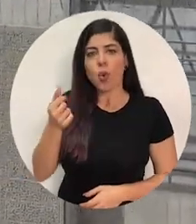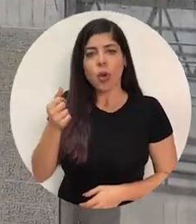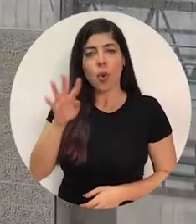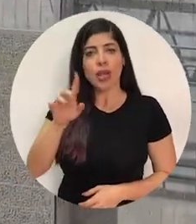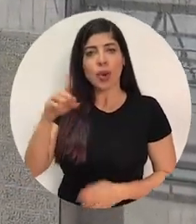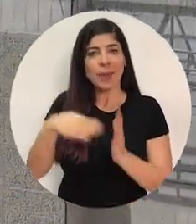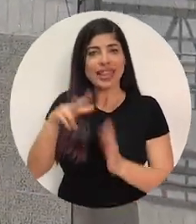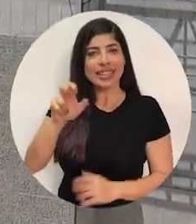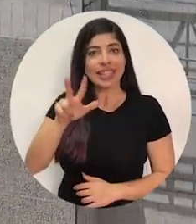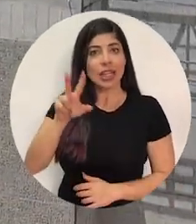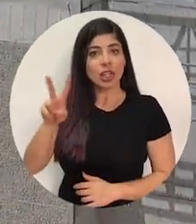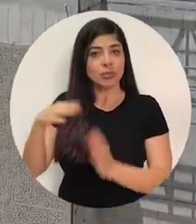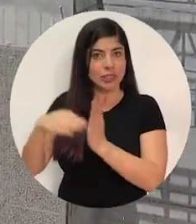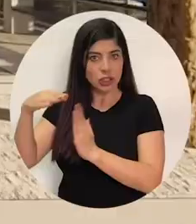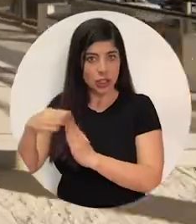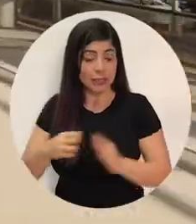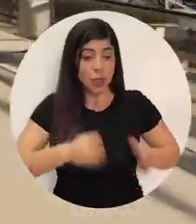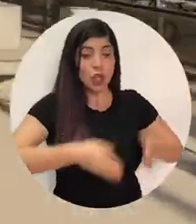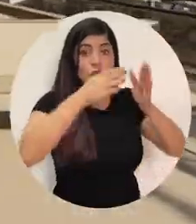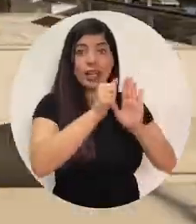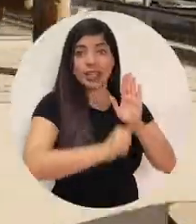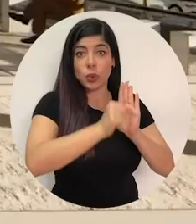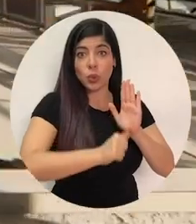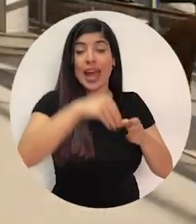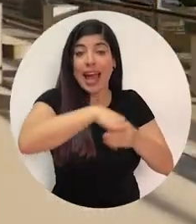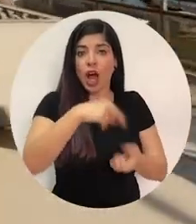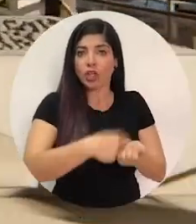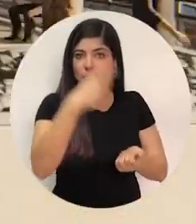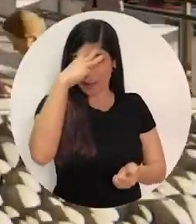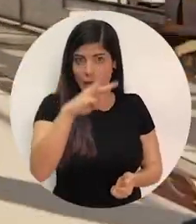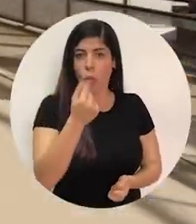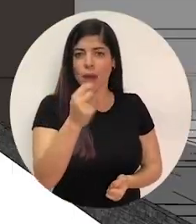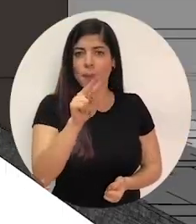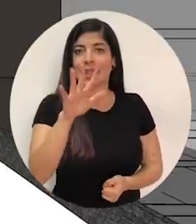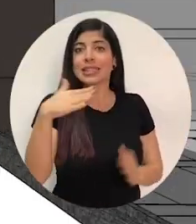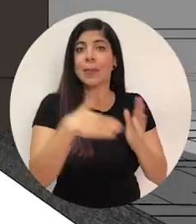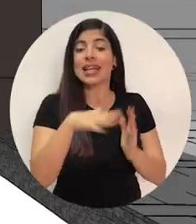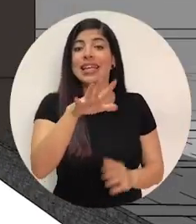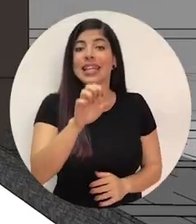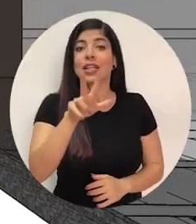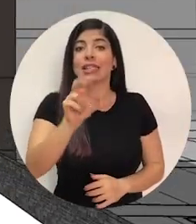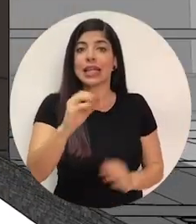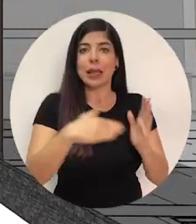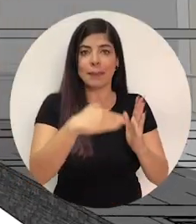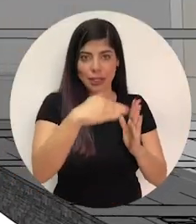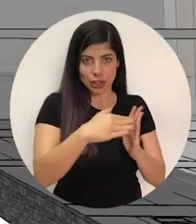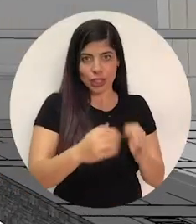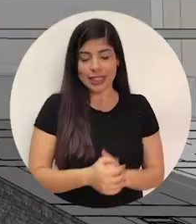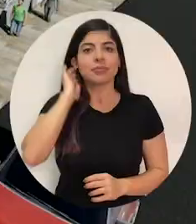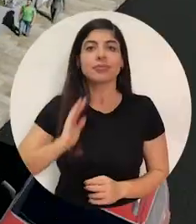41 mil 332 millones. Torre de Quirófanos del Hospital México, 25 mil 530